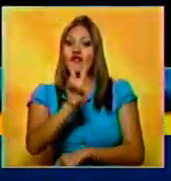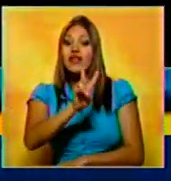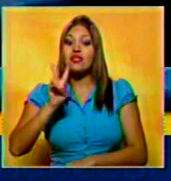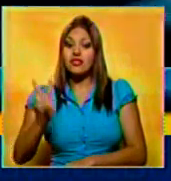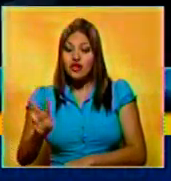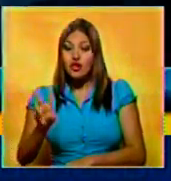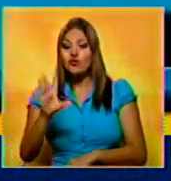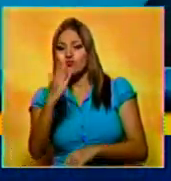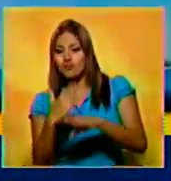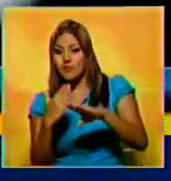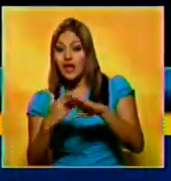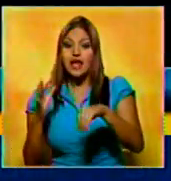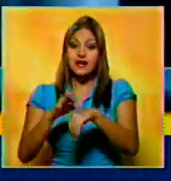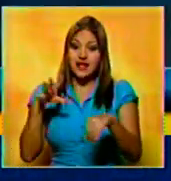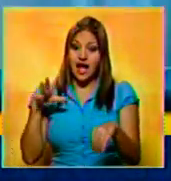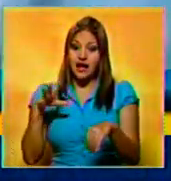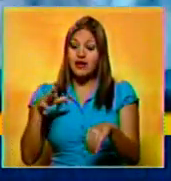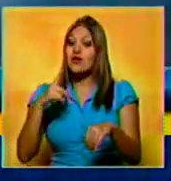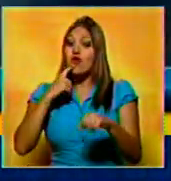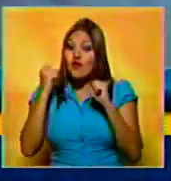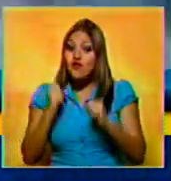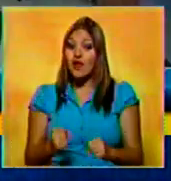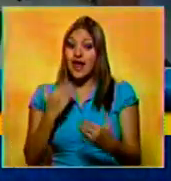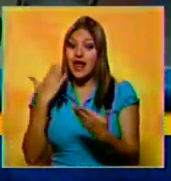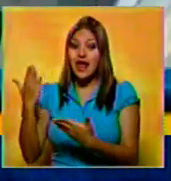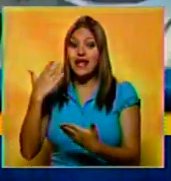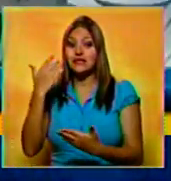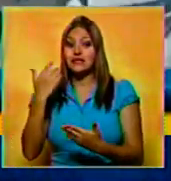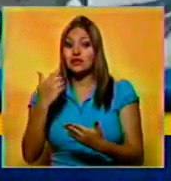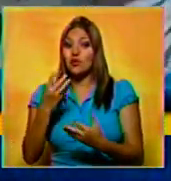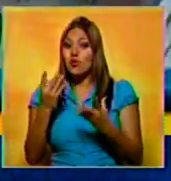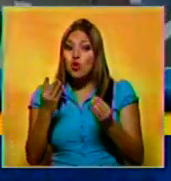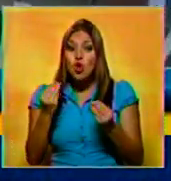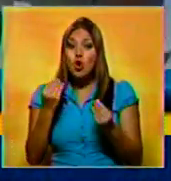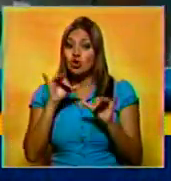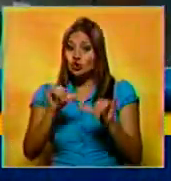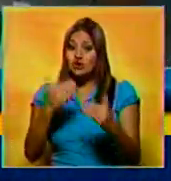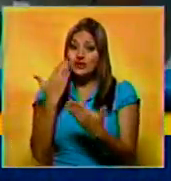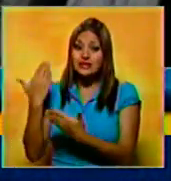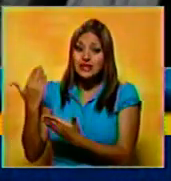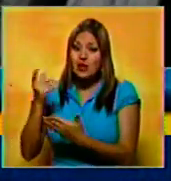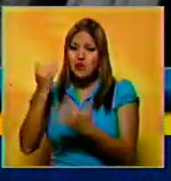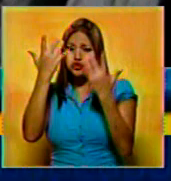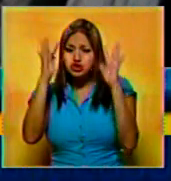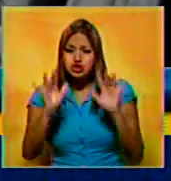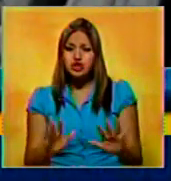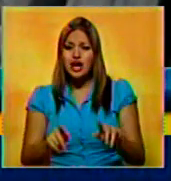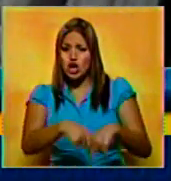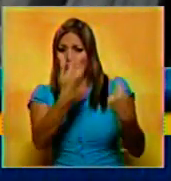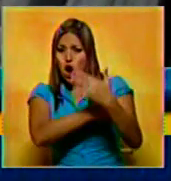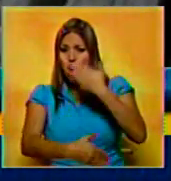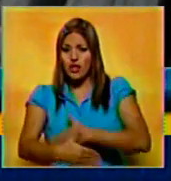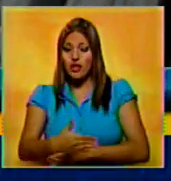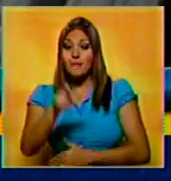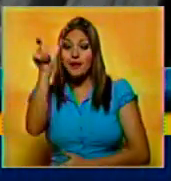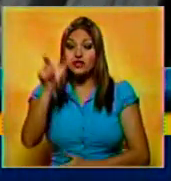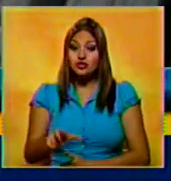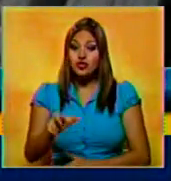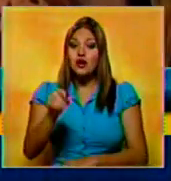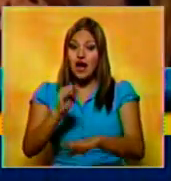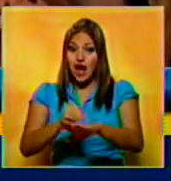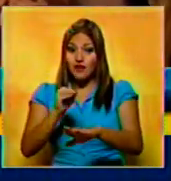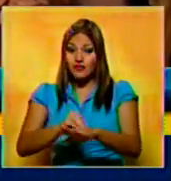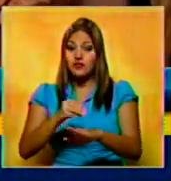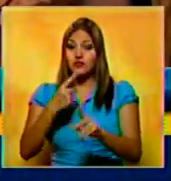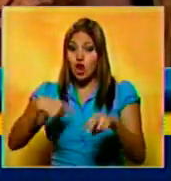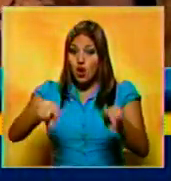de mediana gravedad, debido a diversos traumas, heridas y cortes, muchos de ellos provocados por cristales. Científicos rusos montaron un laboratorio